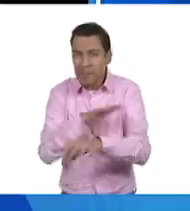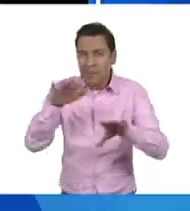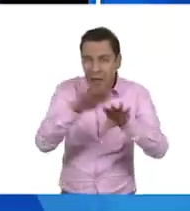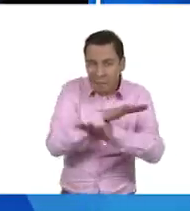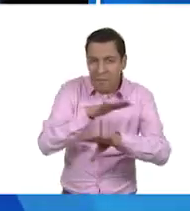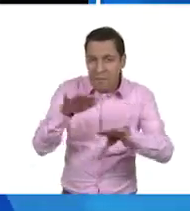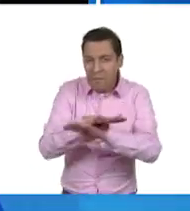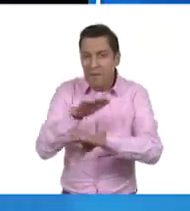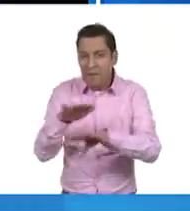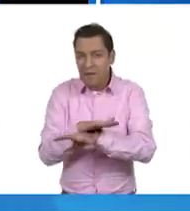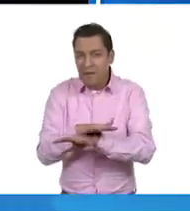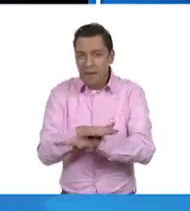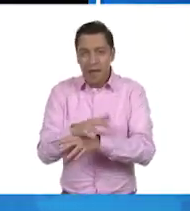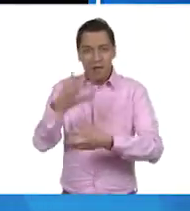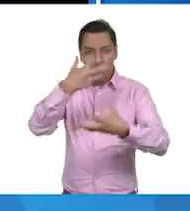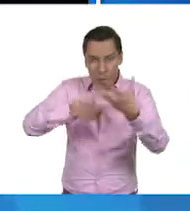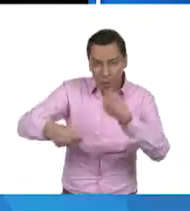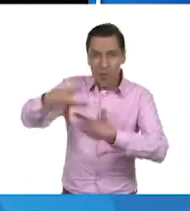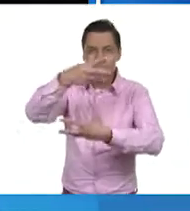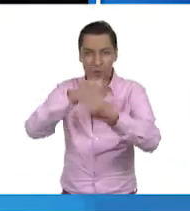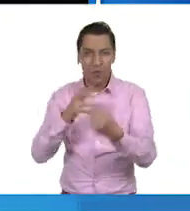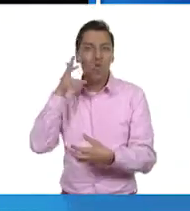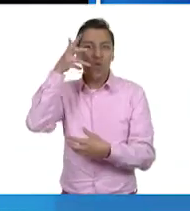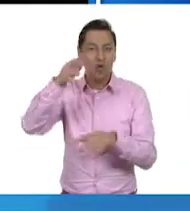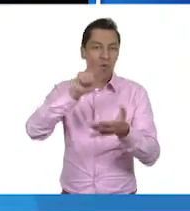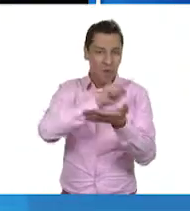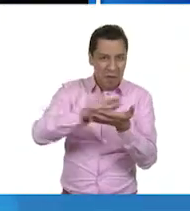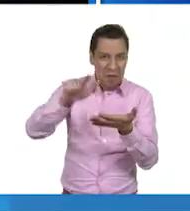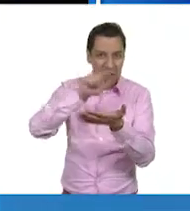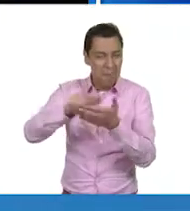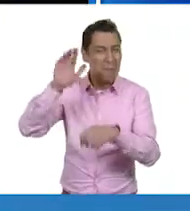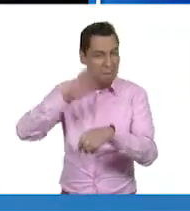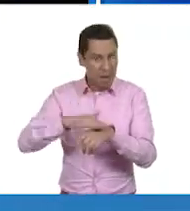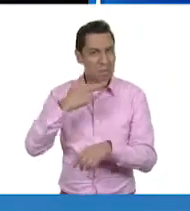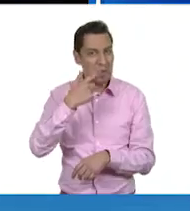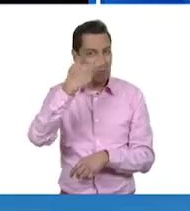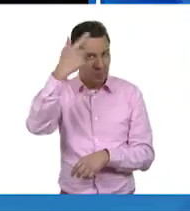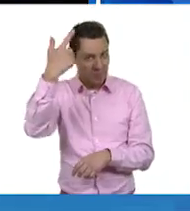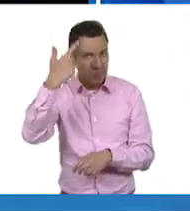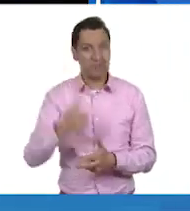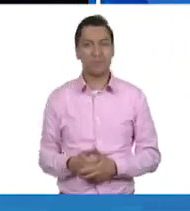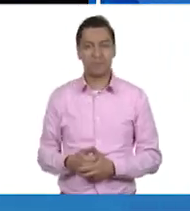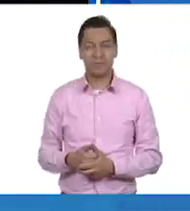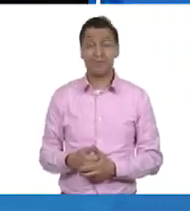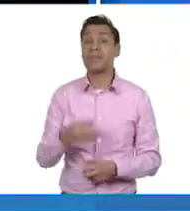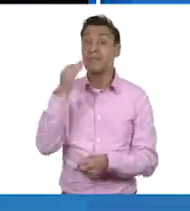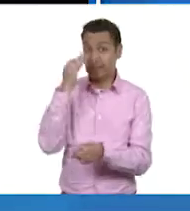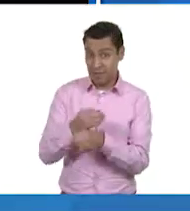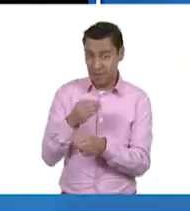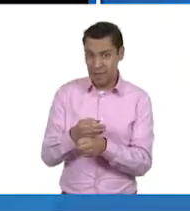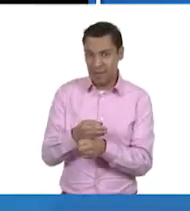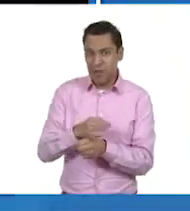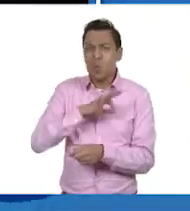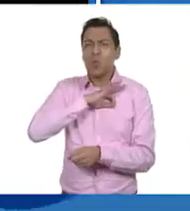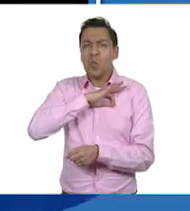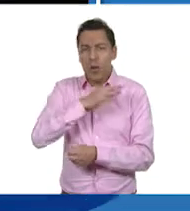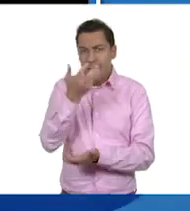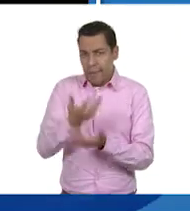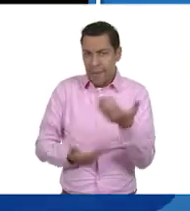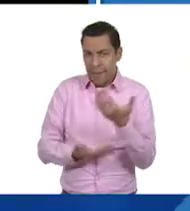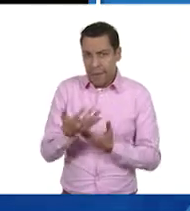renovables nos podría orillar a un futuro más limpio para todo. También podemos actuar a pequeña escala,